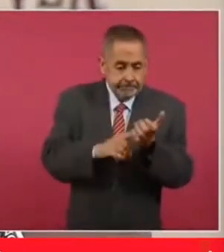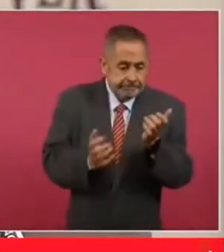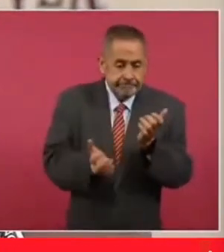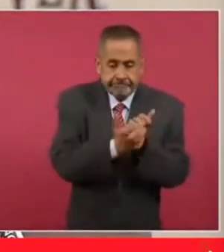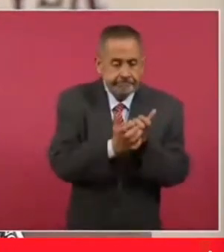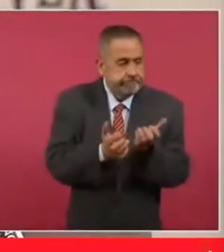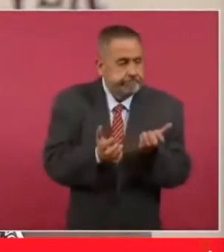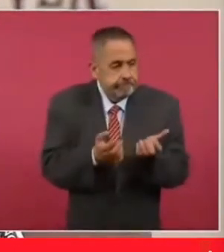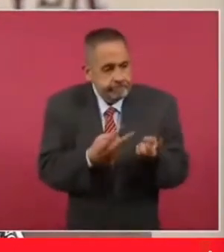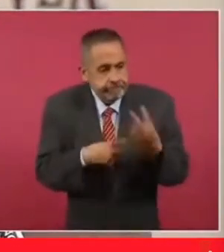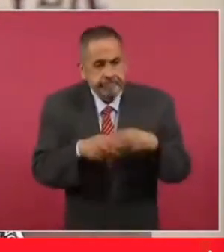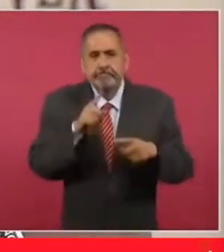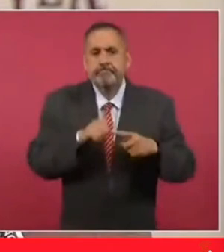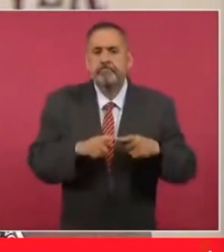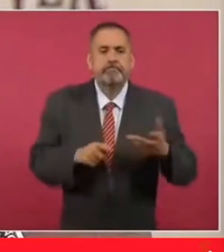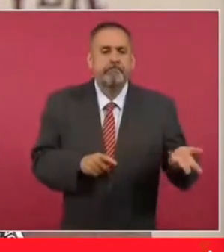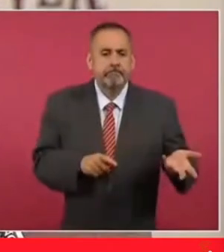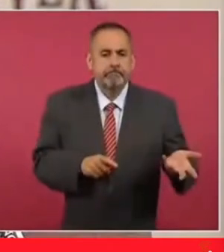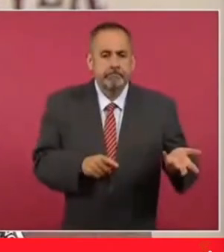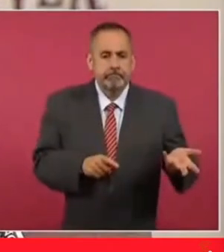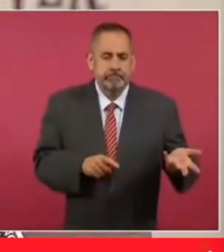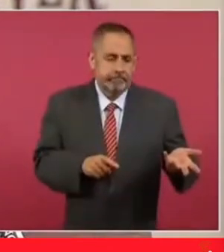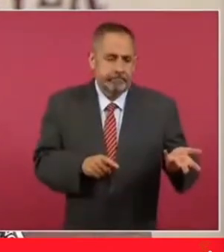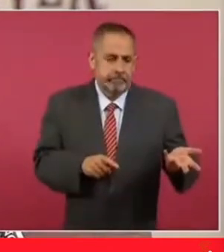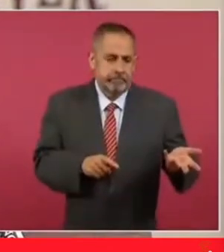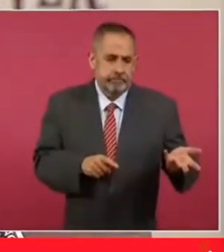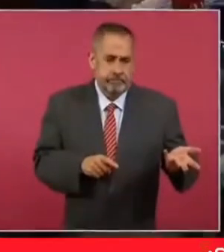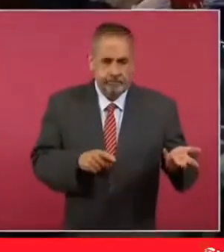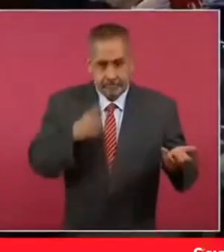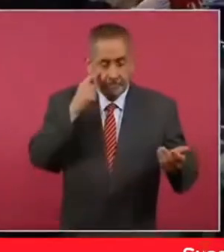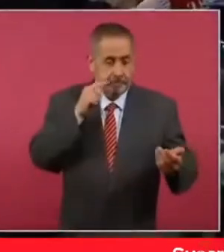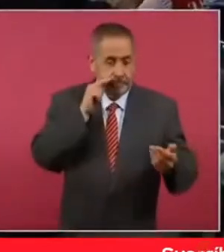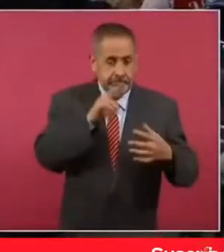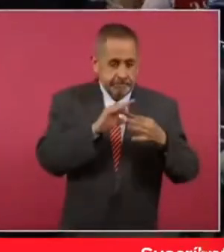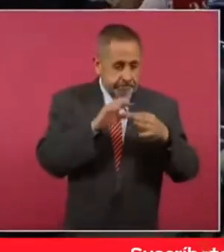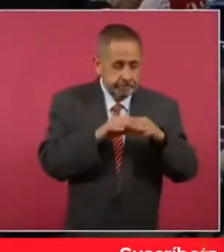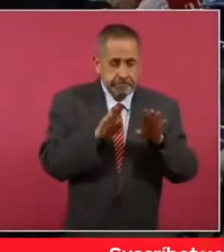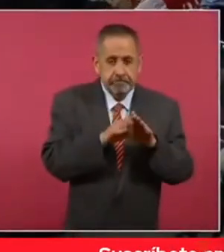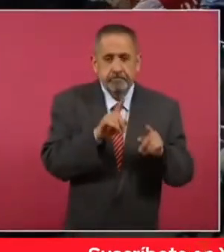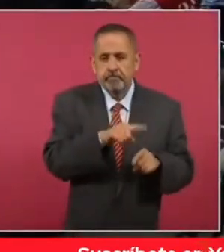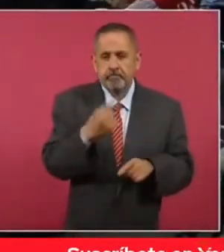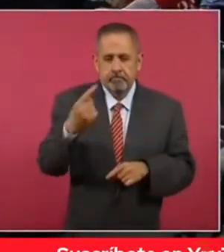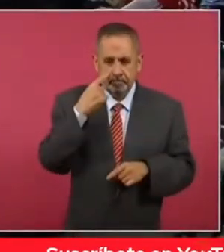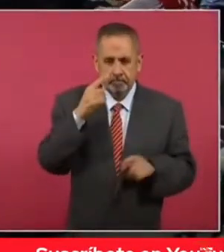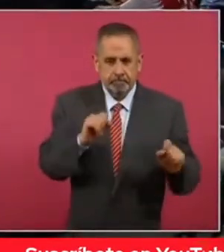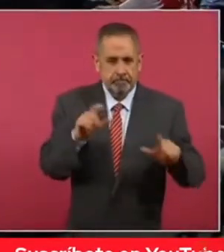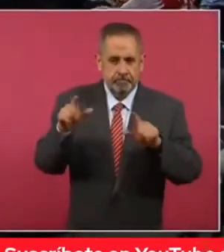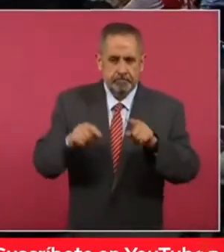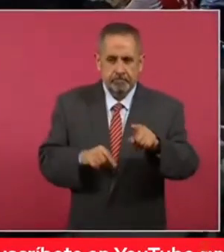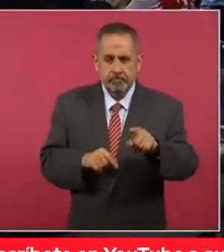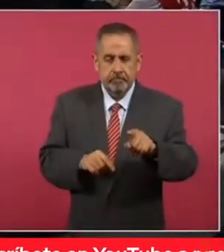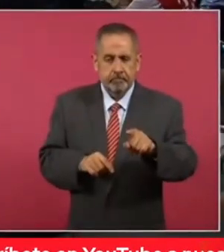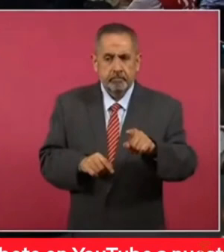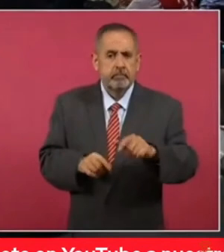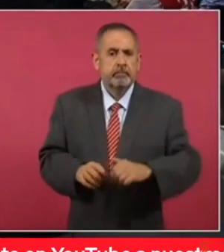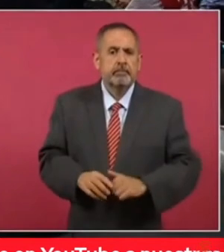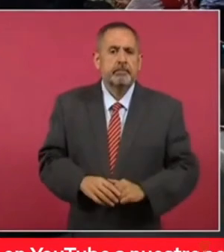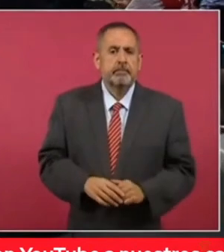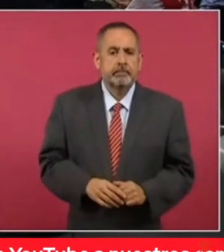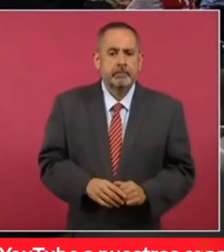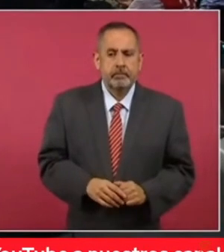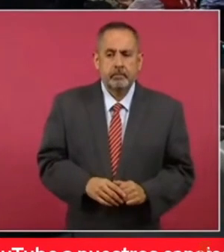y donde de alguna manera se vuelven letales, pero si vamos a la otra lámina, aquí vemos la cantidad de